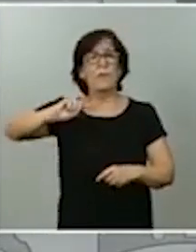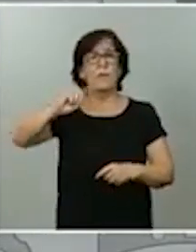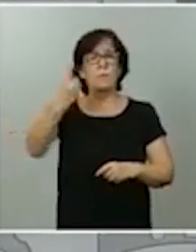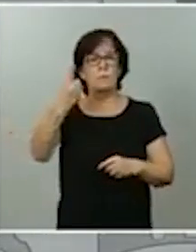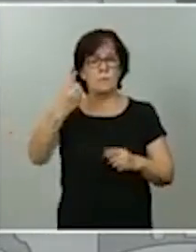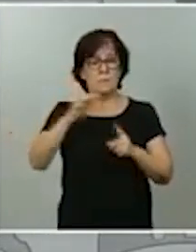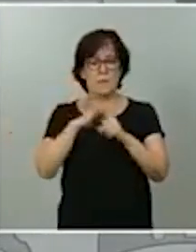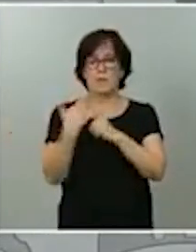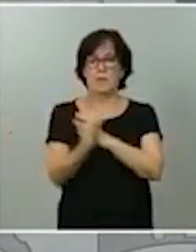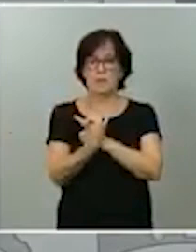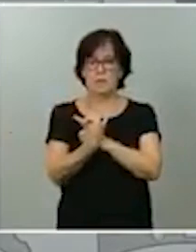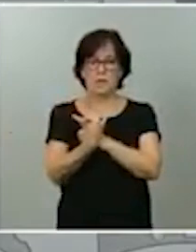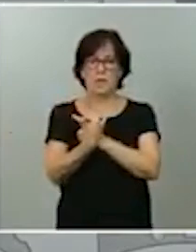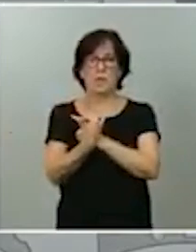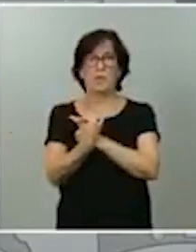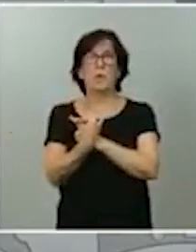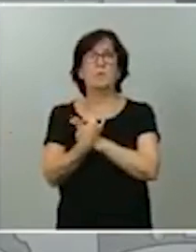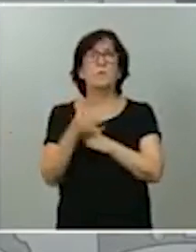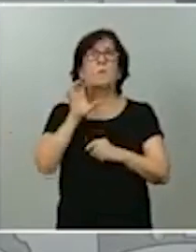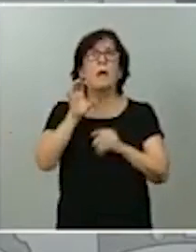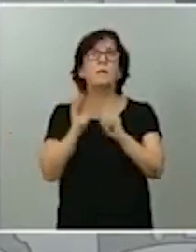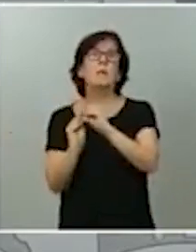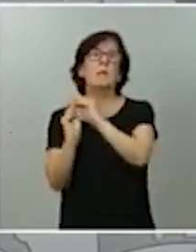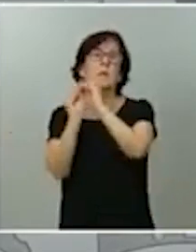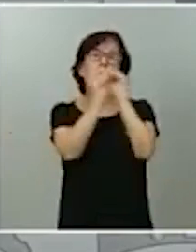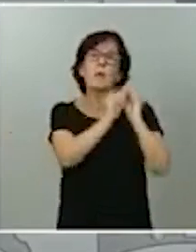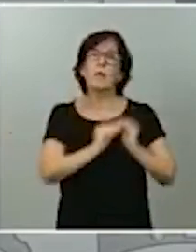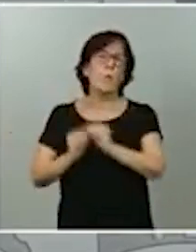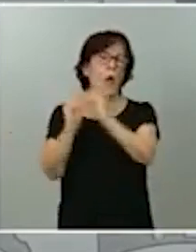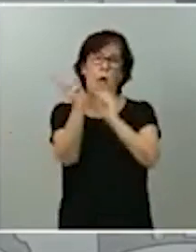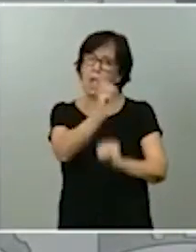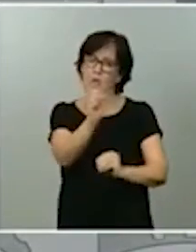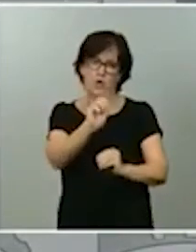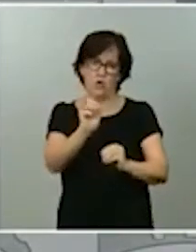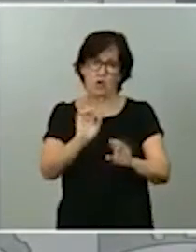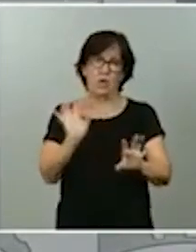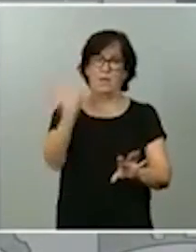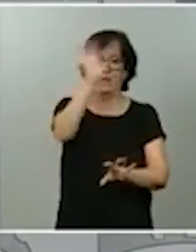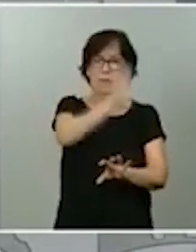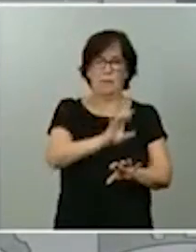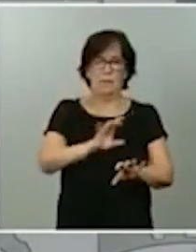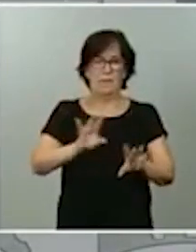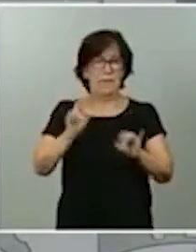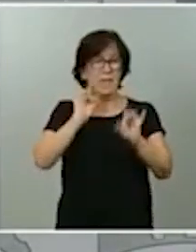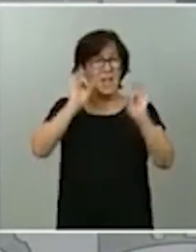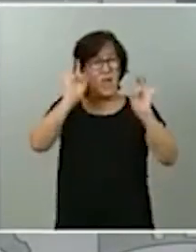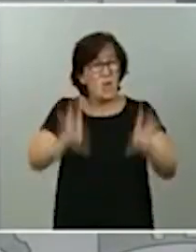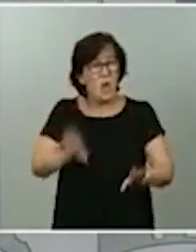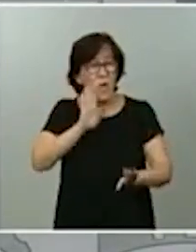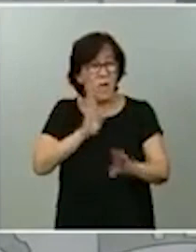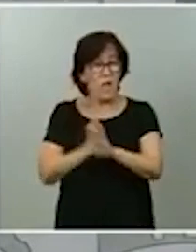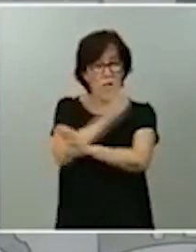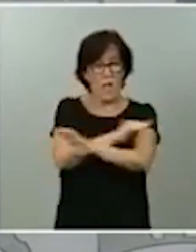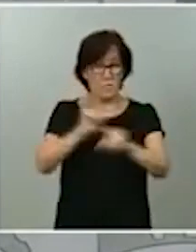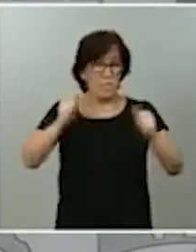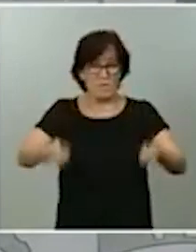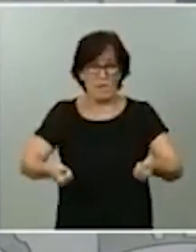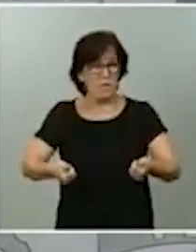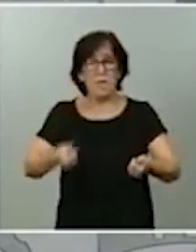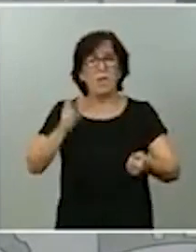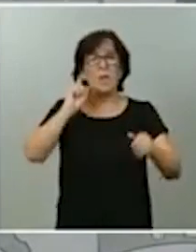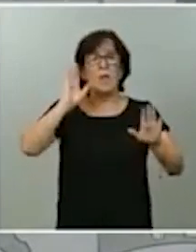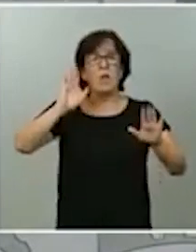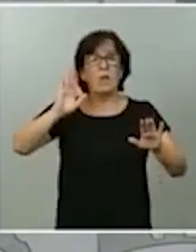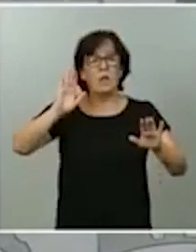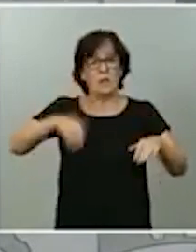país no es homogénea. La situación del virus no es homogénea territorialmente. No lo fue en el principio, no lo es después del estado de alarma